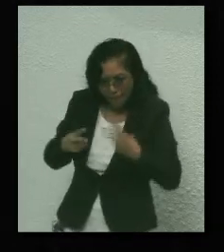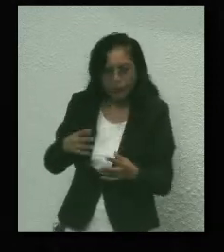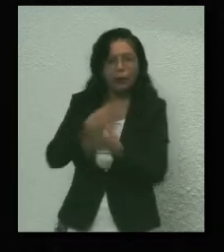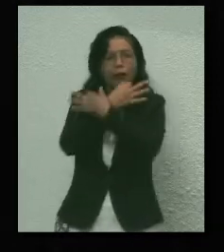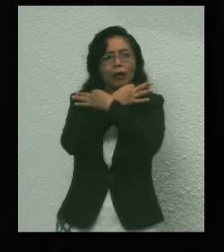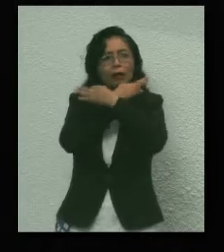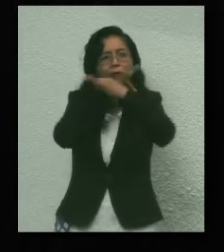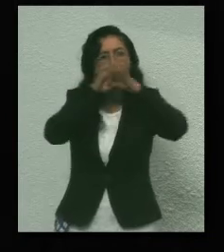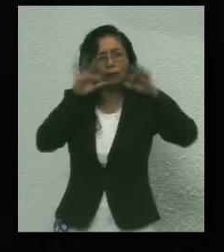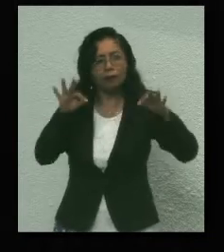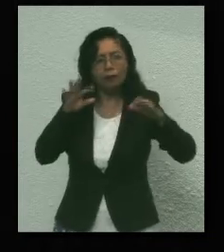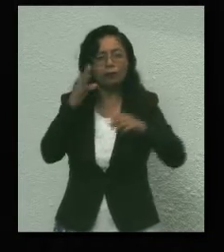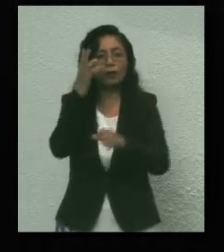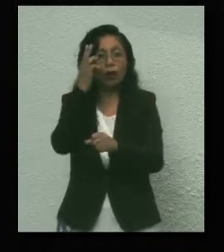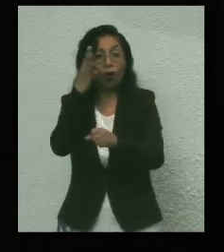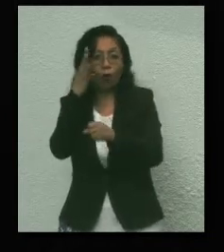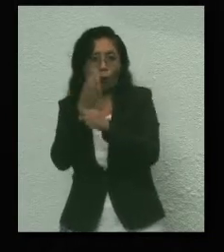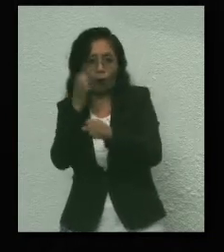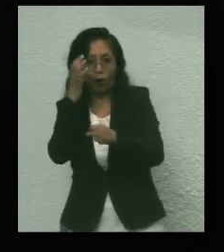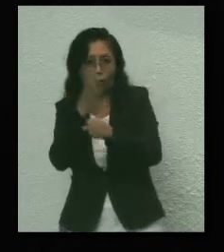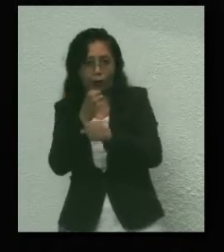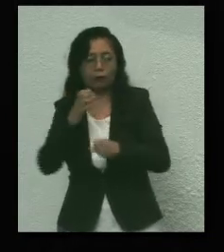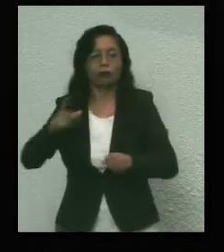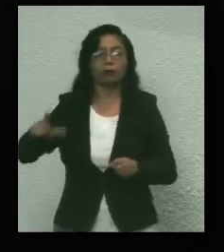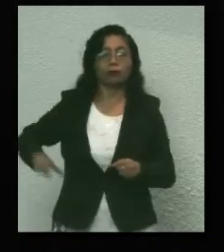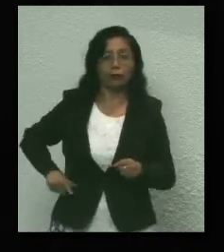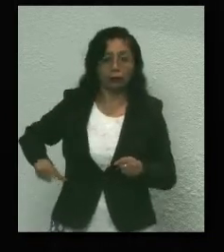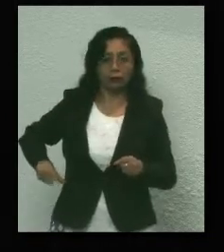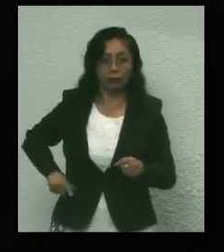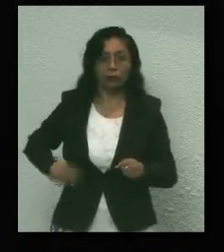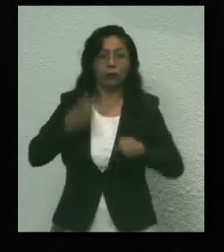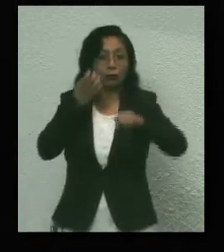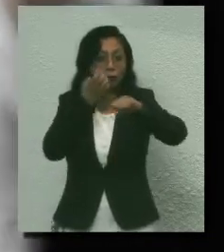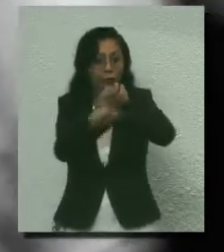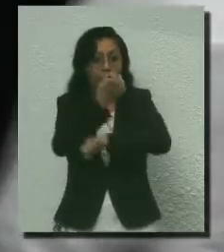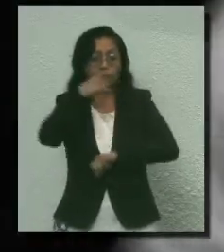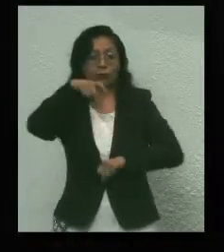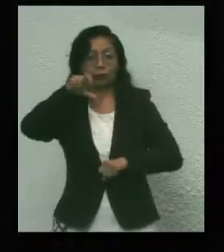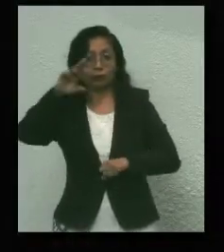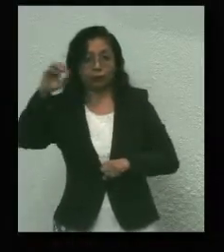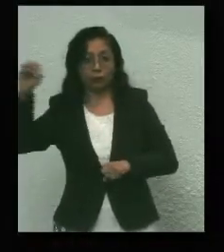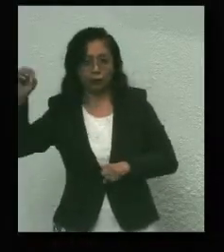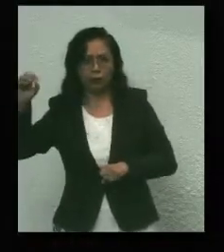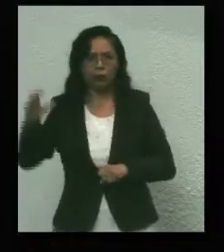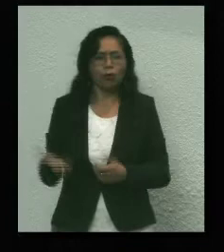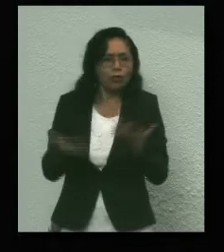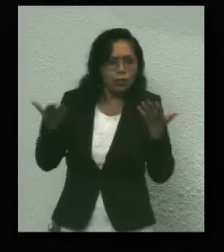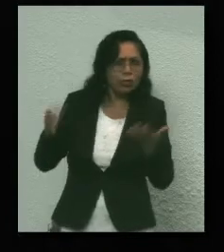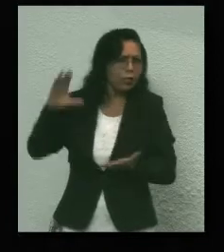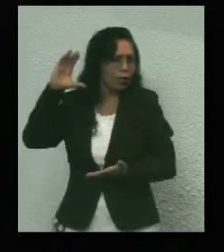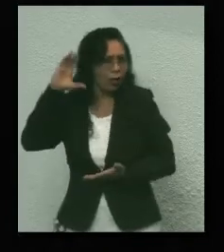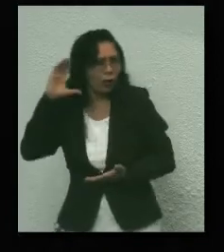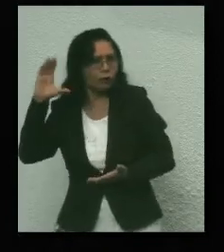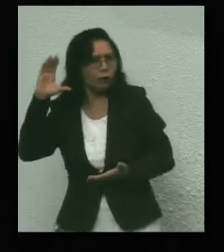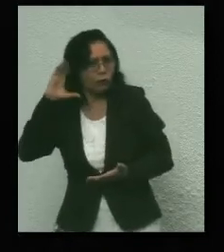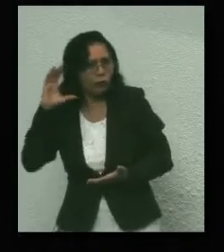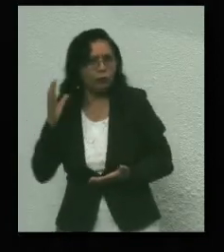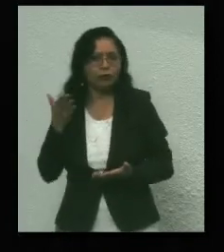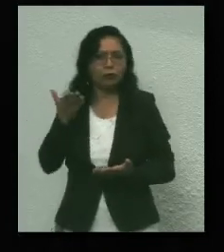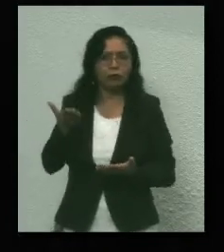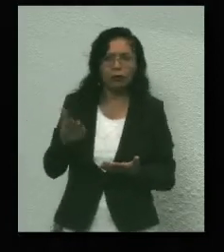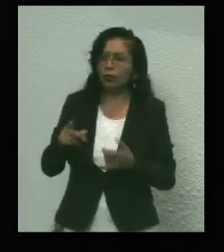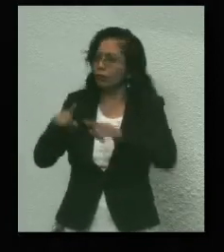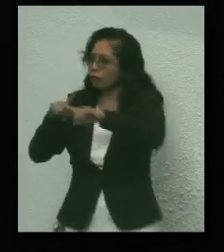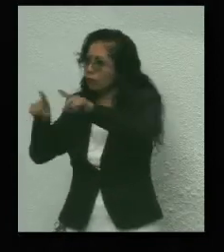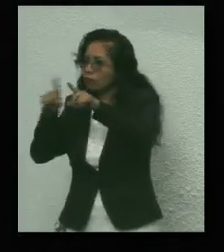informe del Estado que guarda la Administración Pública Estatal en Quintana Roo y escuchar de viva voz el posicionamiento de los